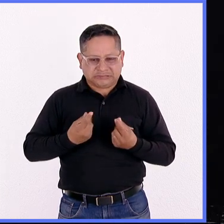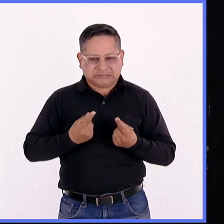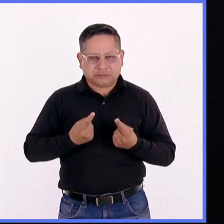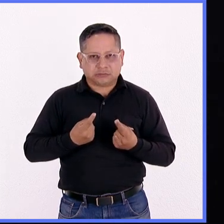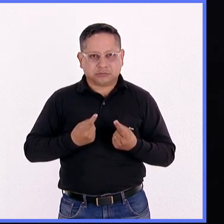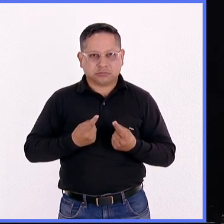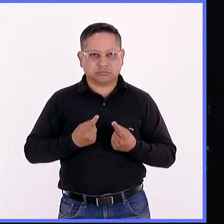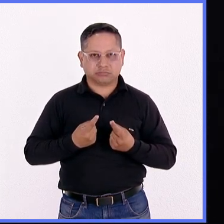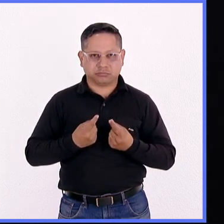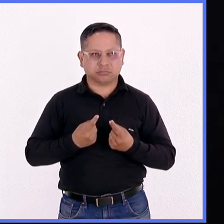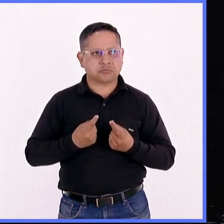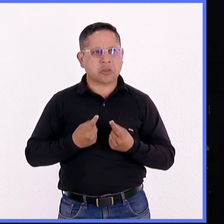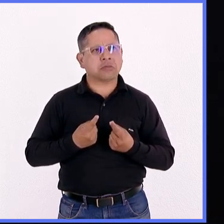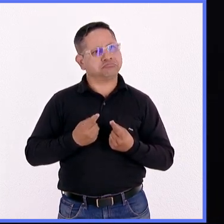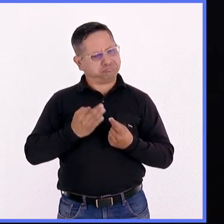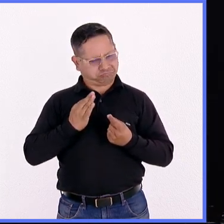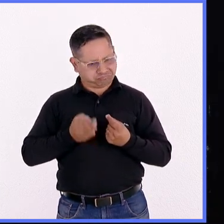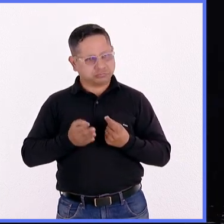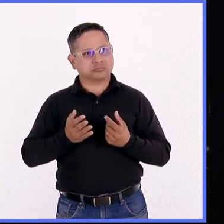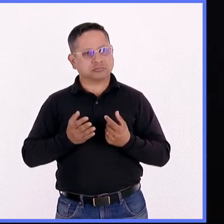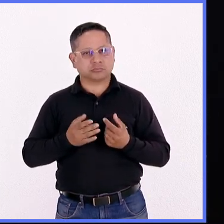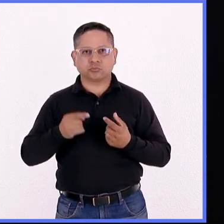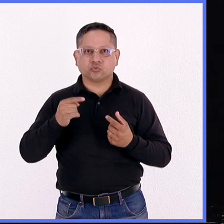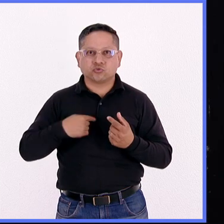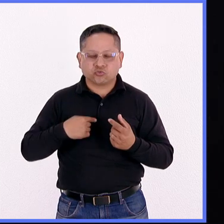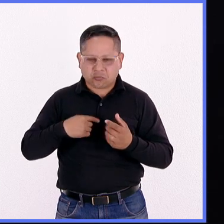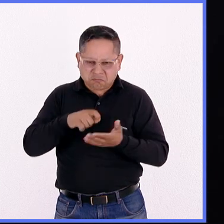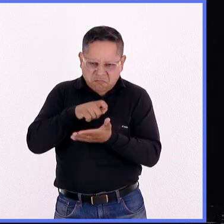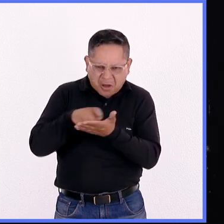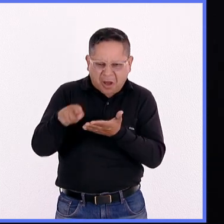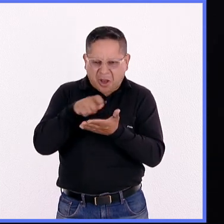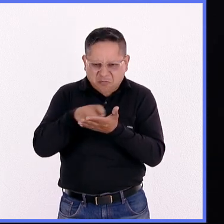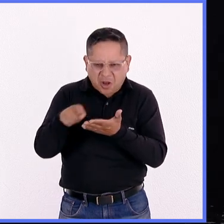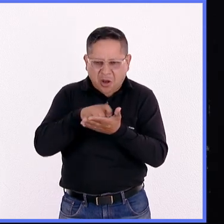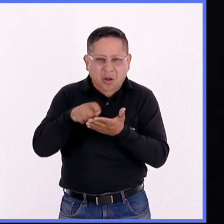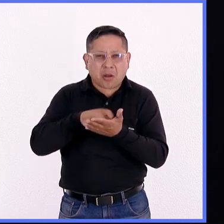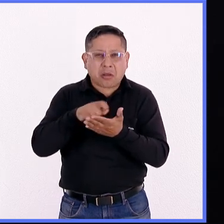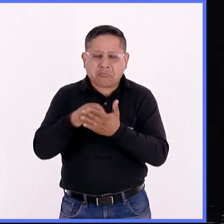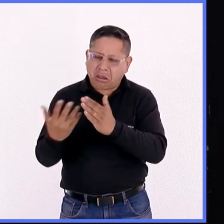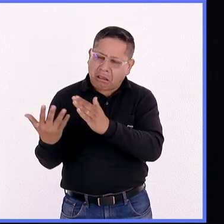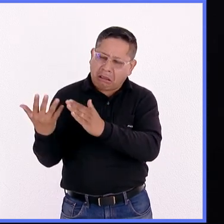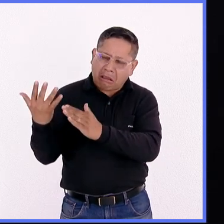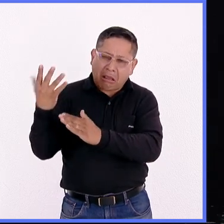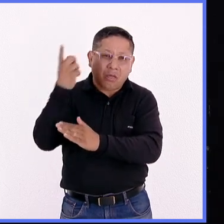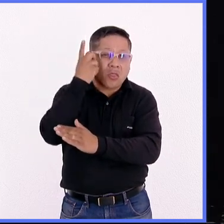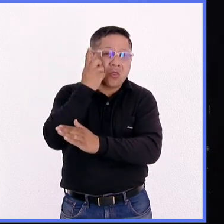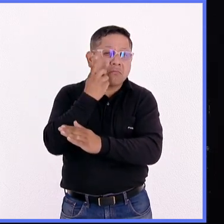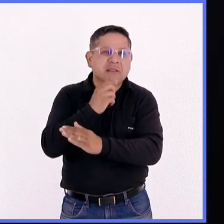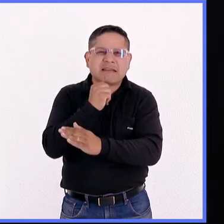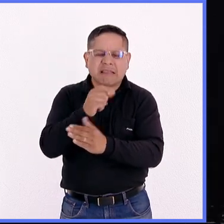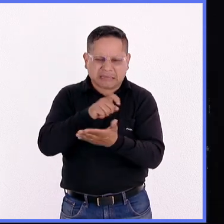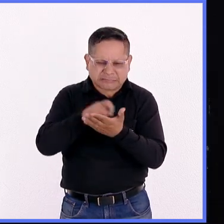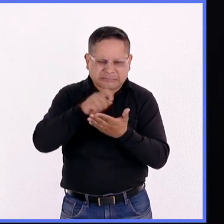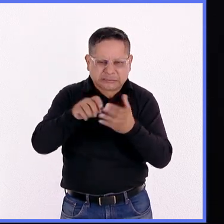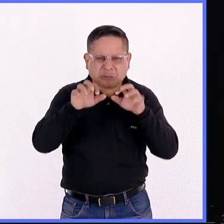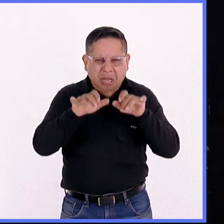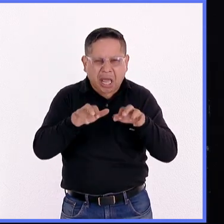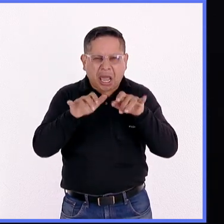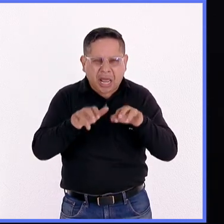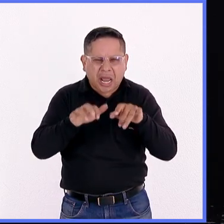Por supuesto, acepté el reto y me encerré a trabajar. No dormí en toda la noche para terminar el artículo.